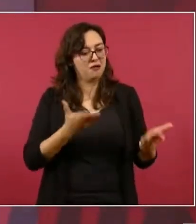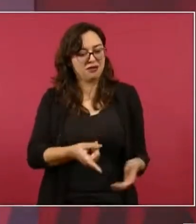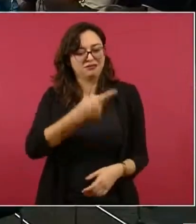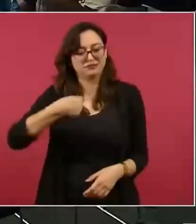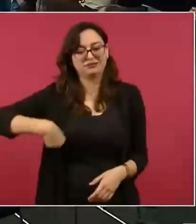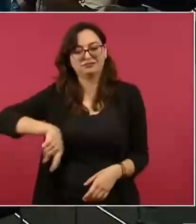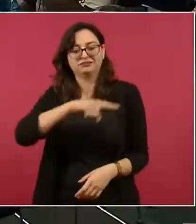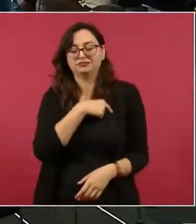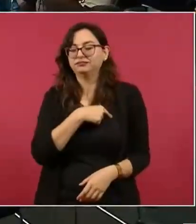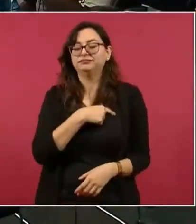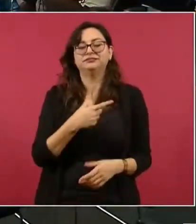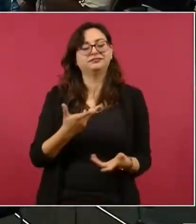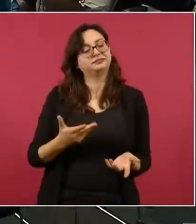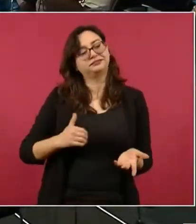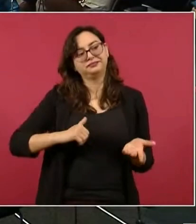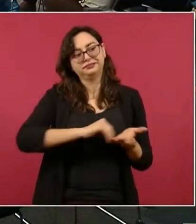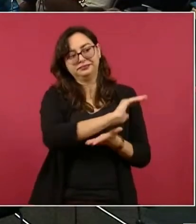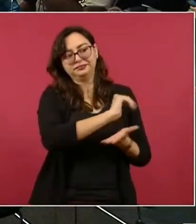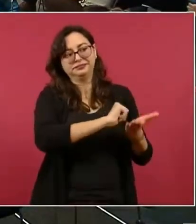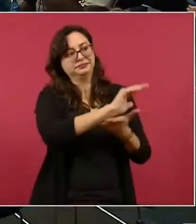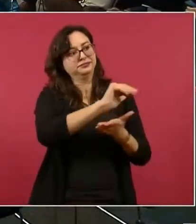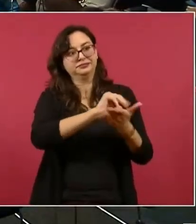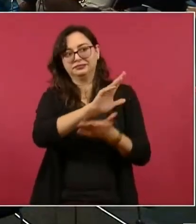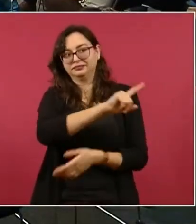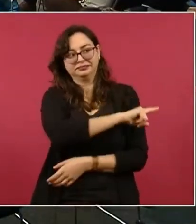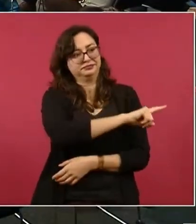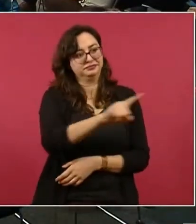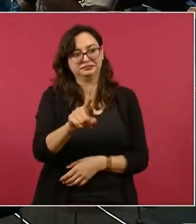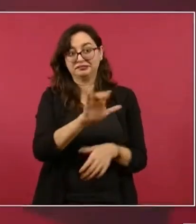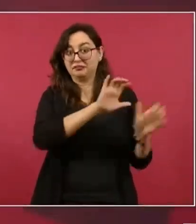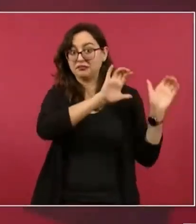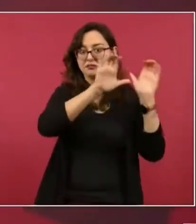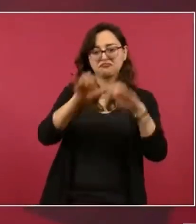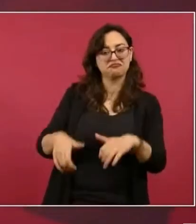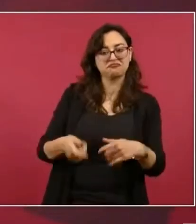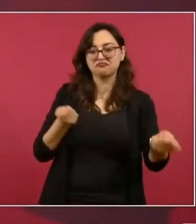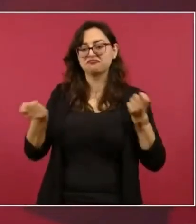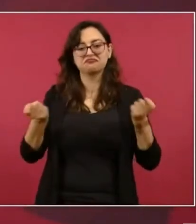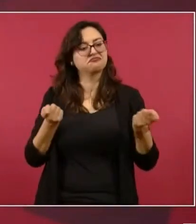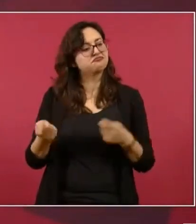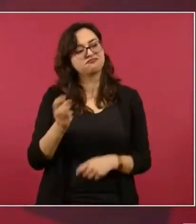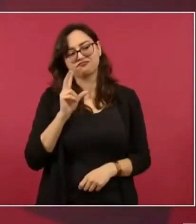mayoritariamente son